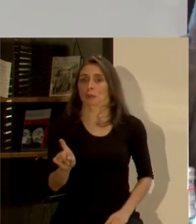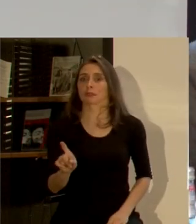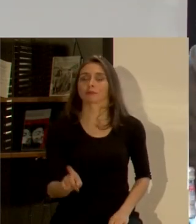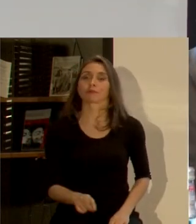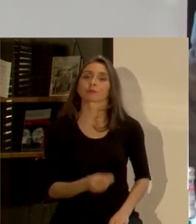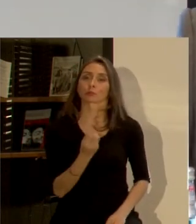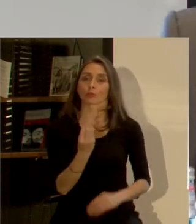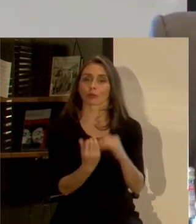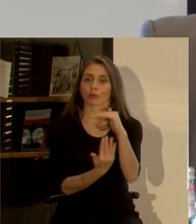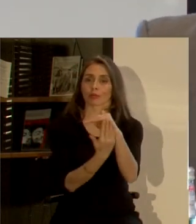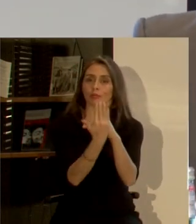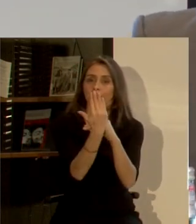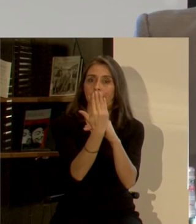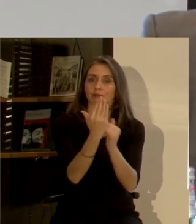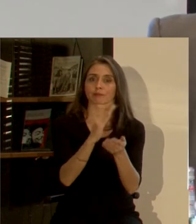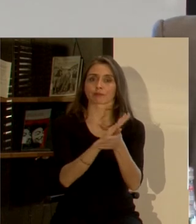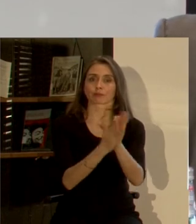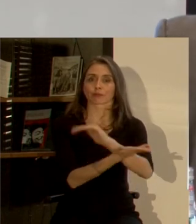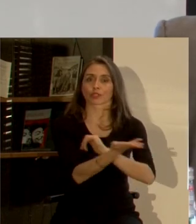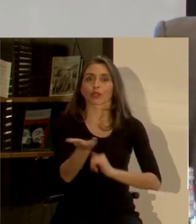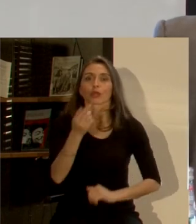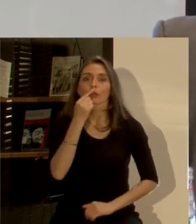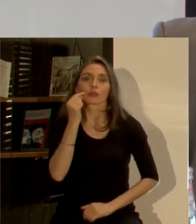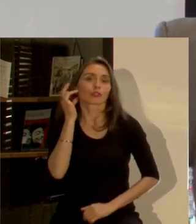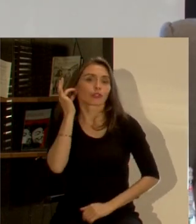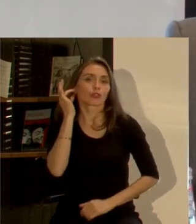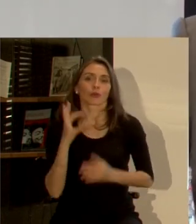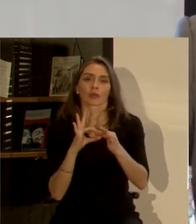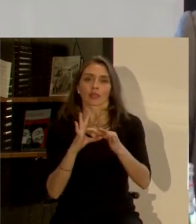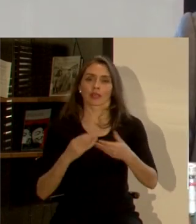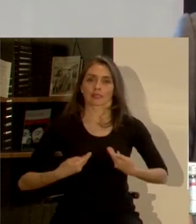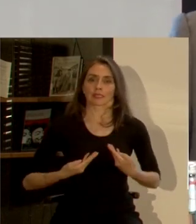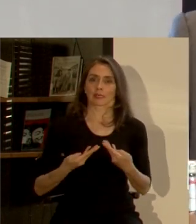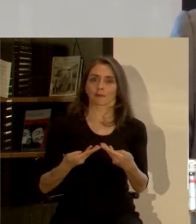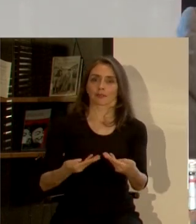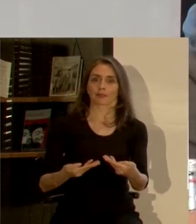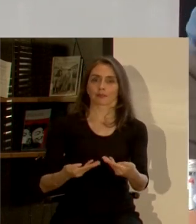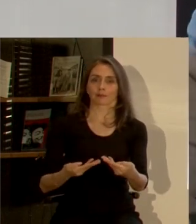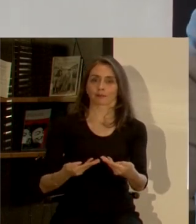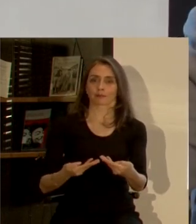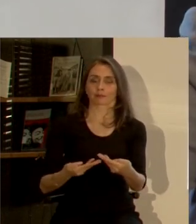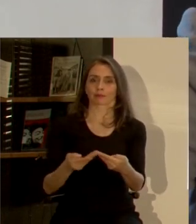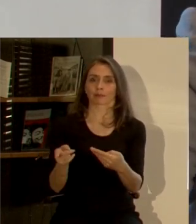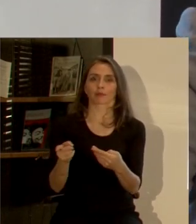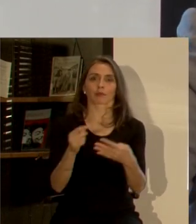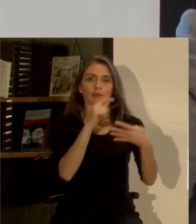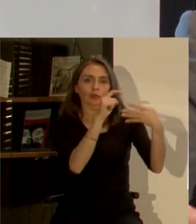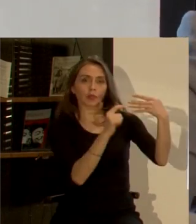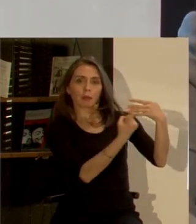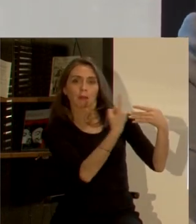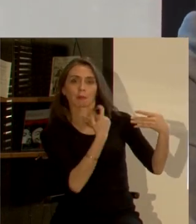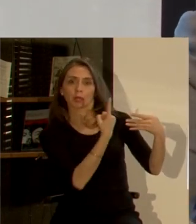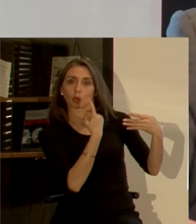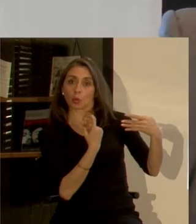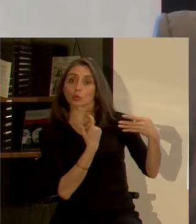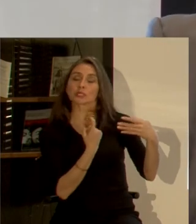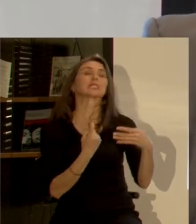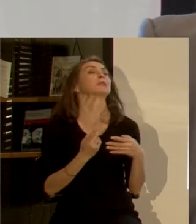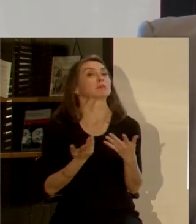bueno buenos días a todos y todas muchas gracias por la invitación y por las preguntas creo que este es un tema